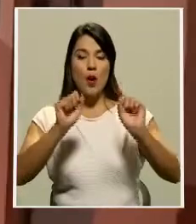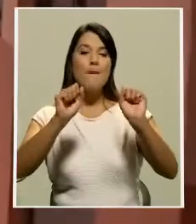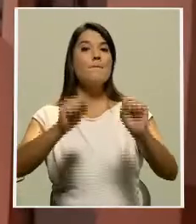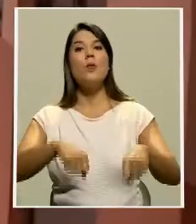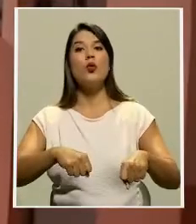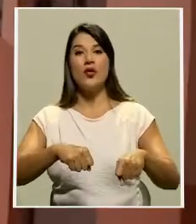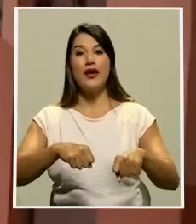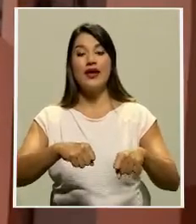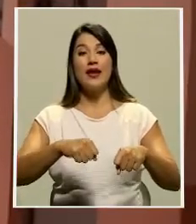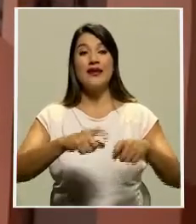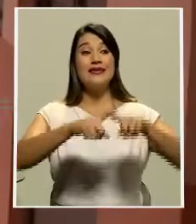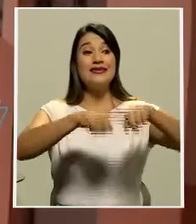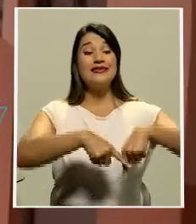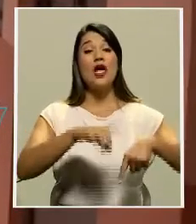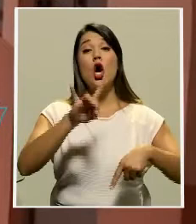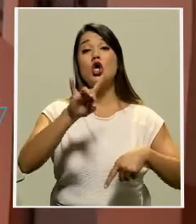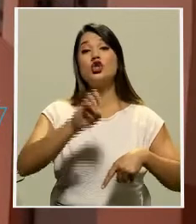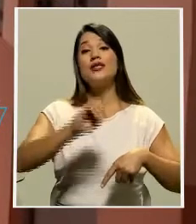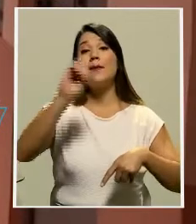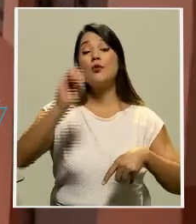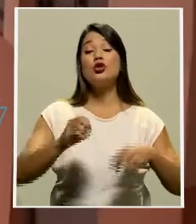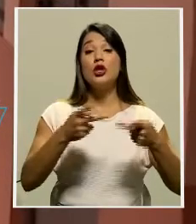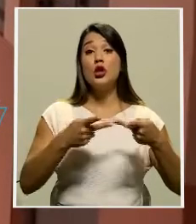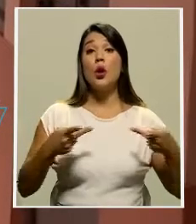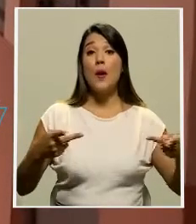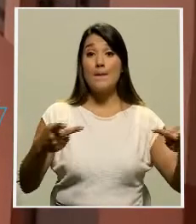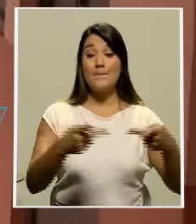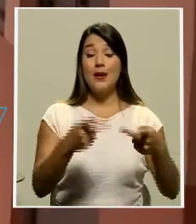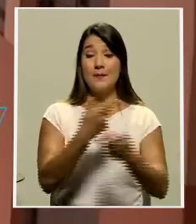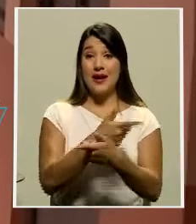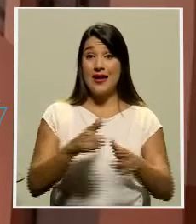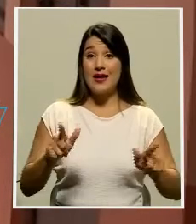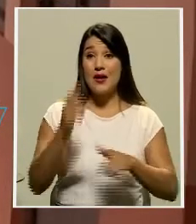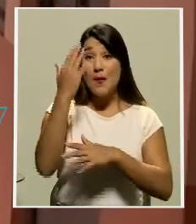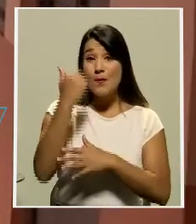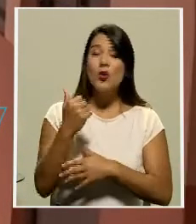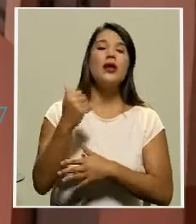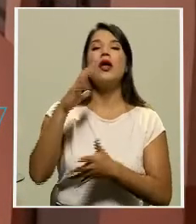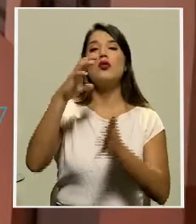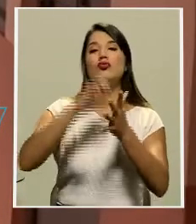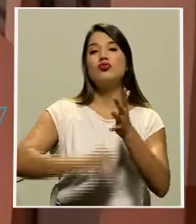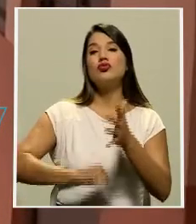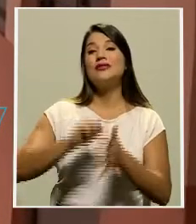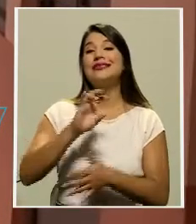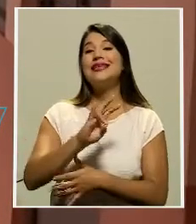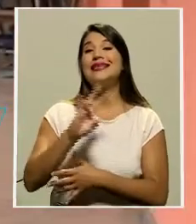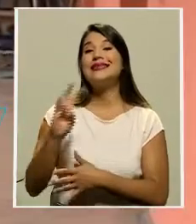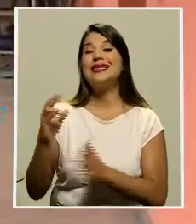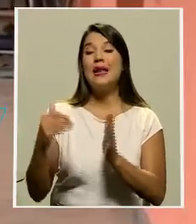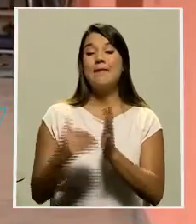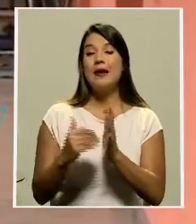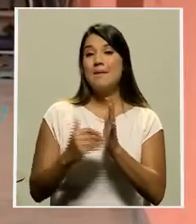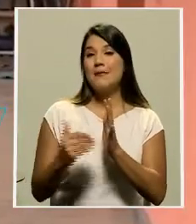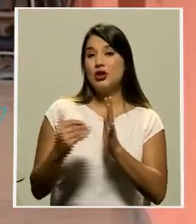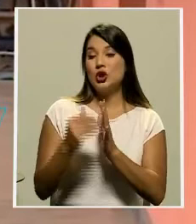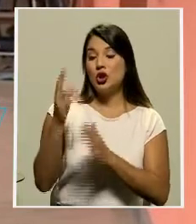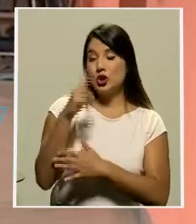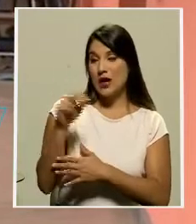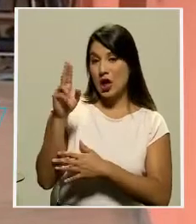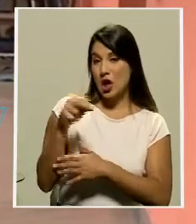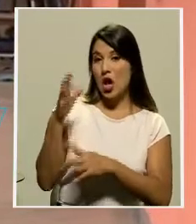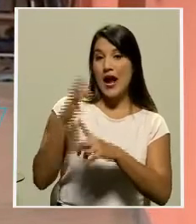las plazas que están vacantes, luego de percibir un recorte de más de 77 mil millones de colones. Cada año el MEP